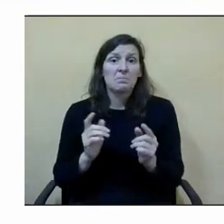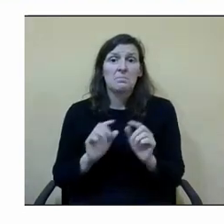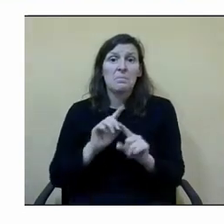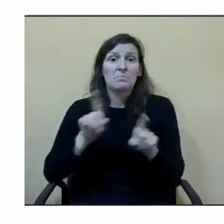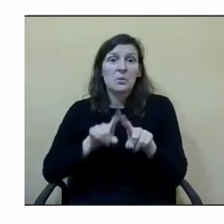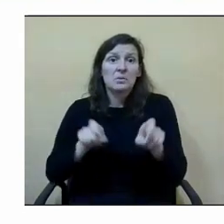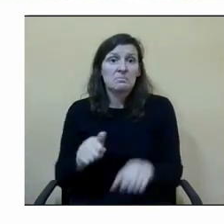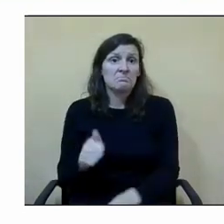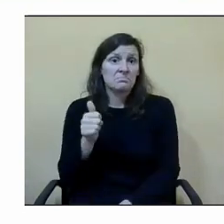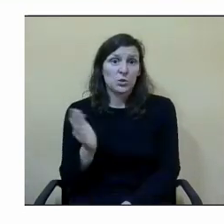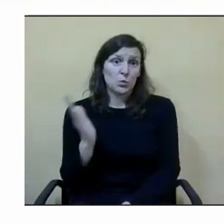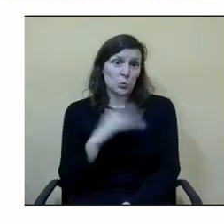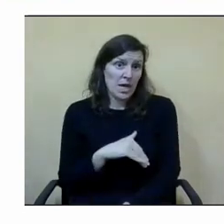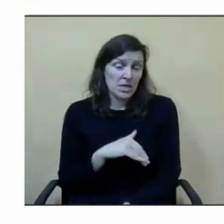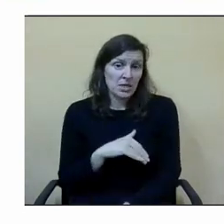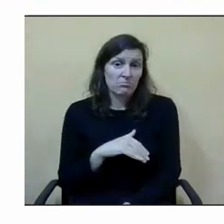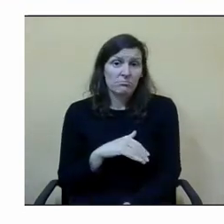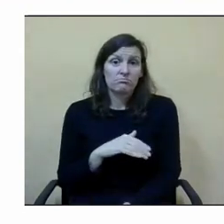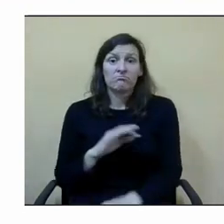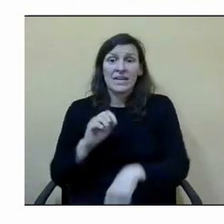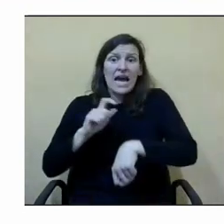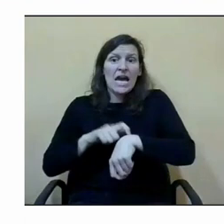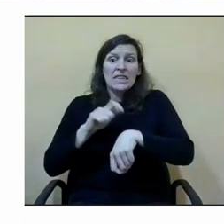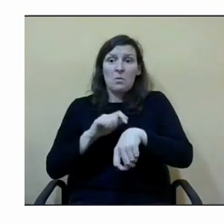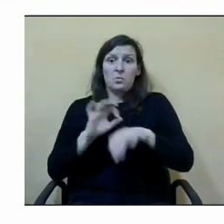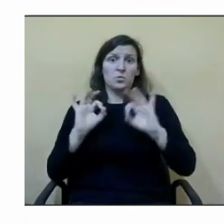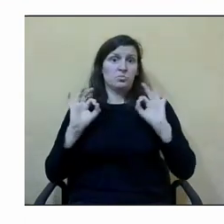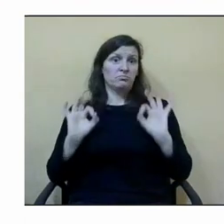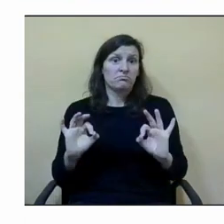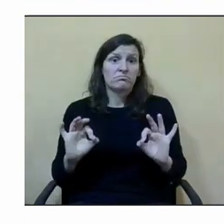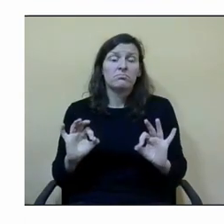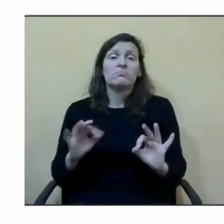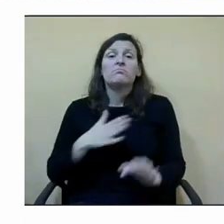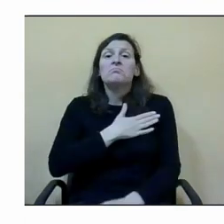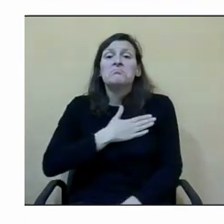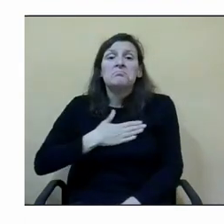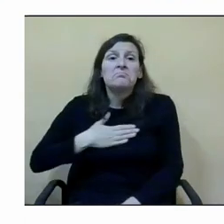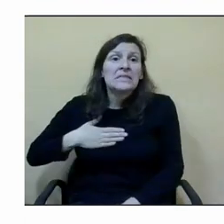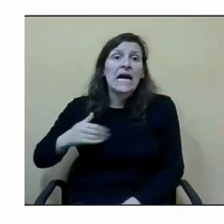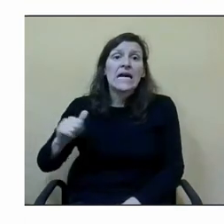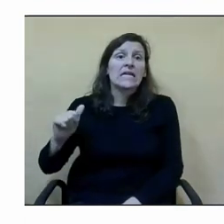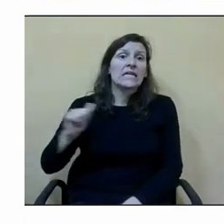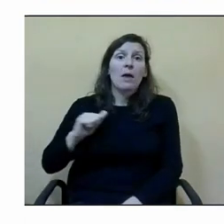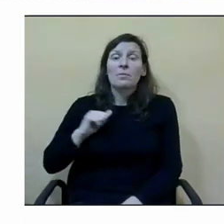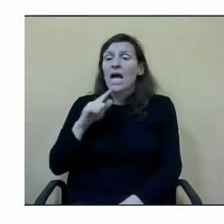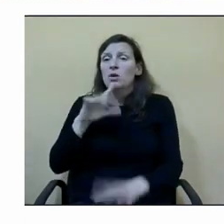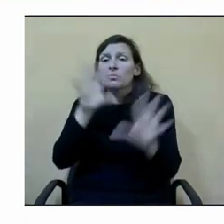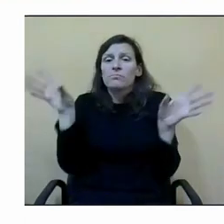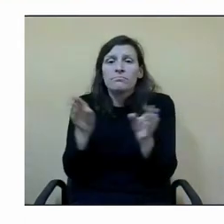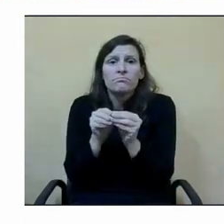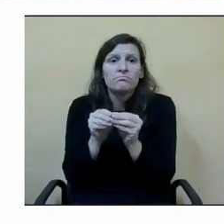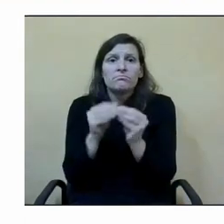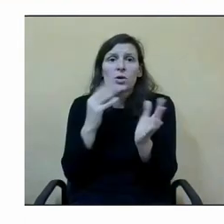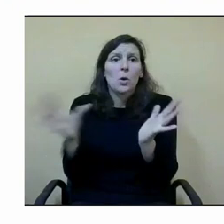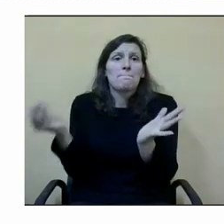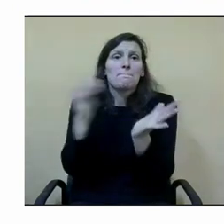cubierto el espacio no sé si vosotros queréis cerrar de alguna manera o de los tres o quiere añadir alguna cosa